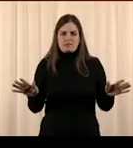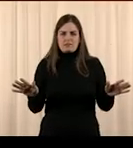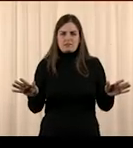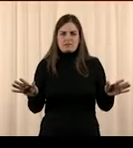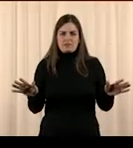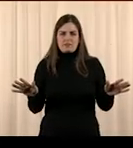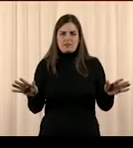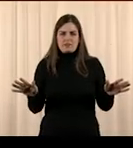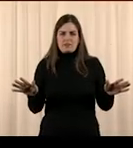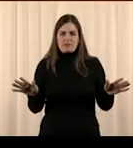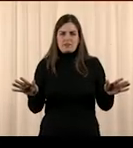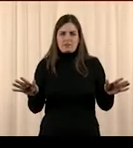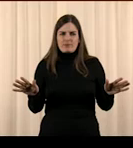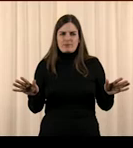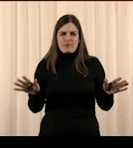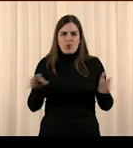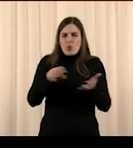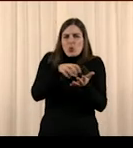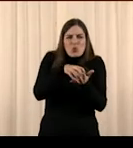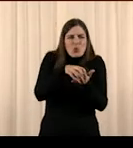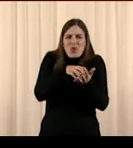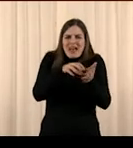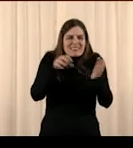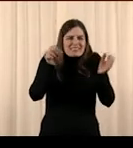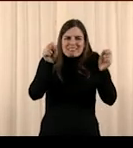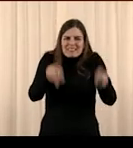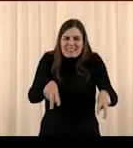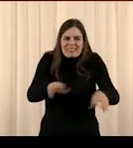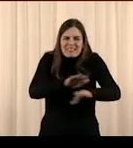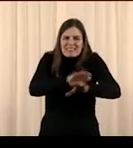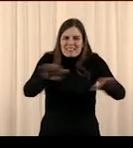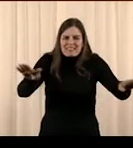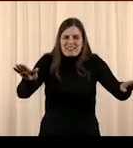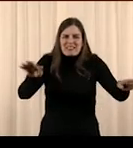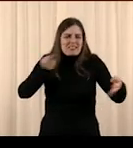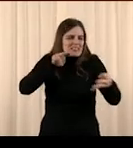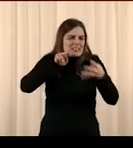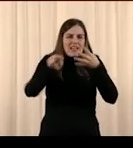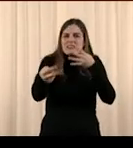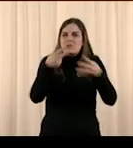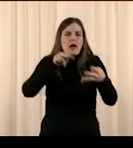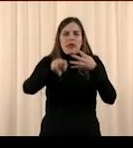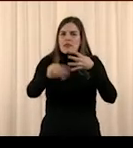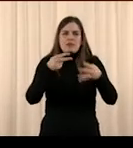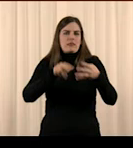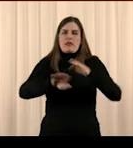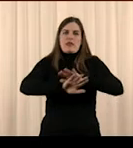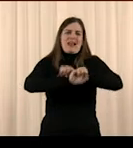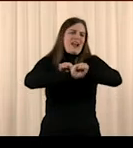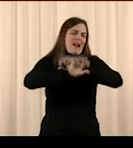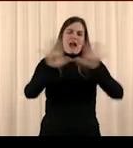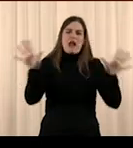Nada de confusión ni dudas. Debe ser